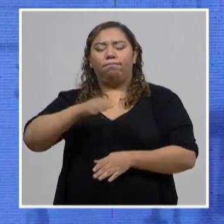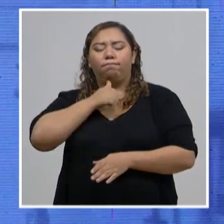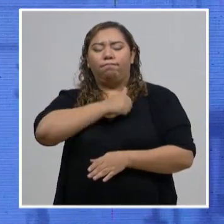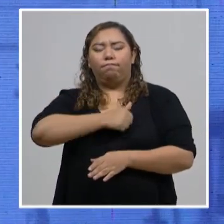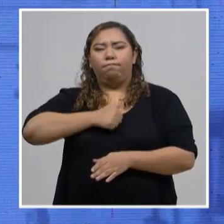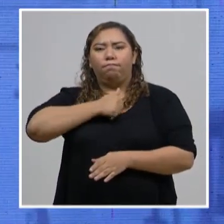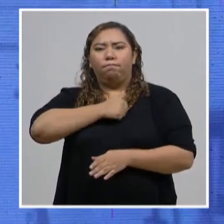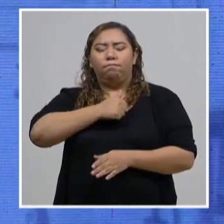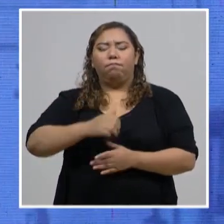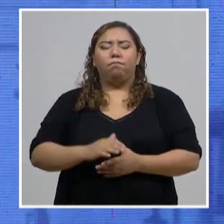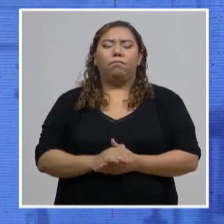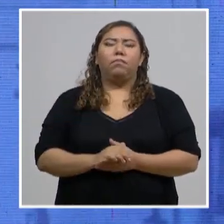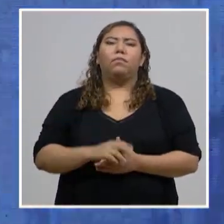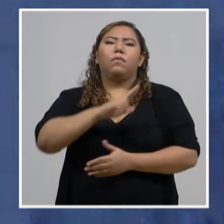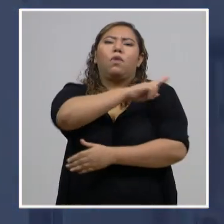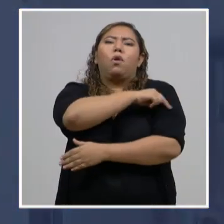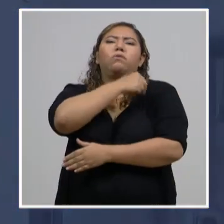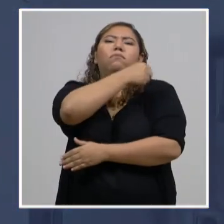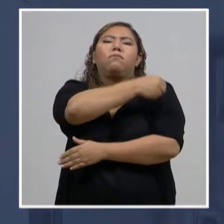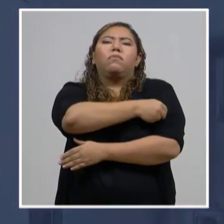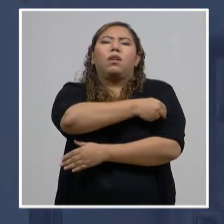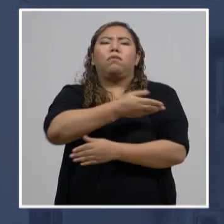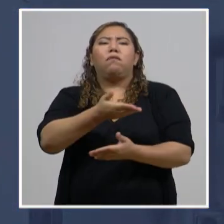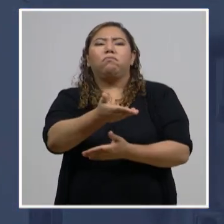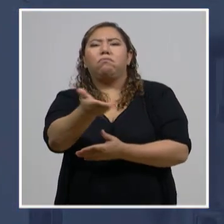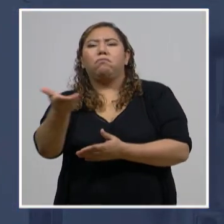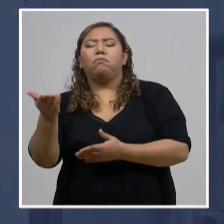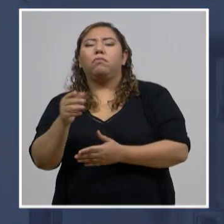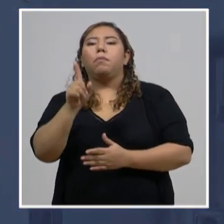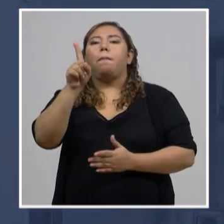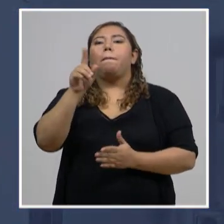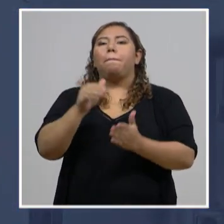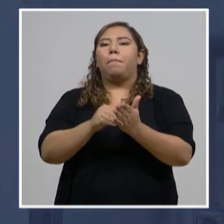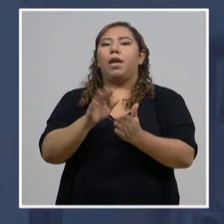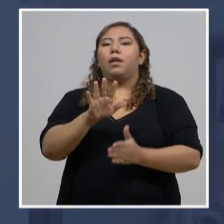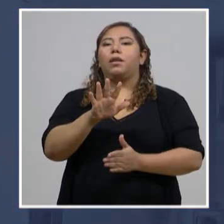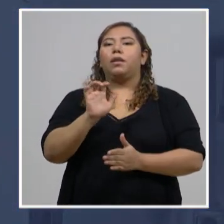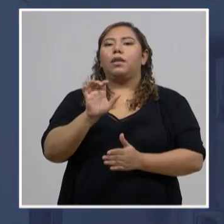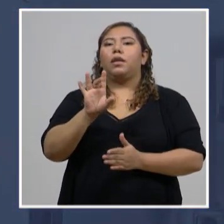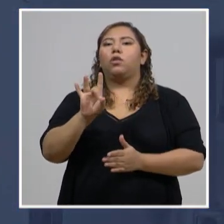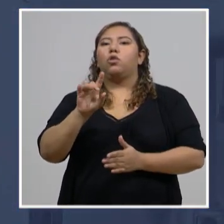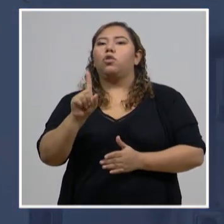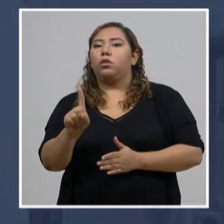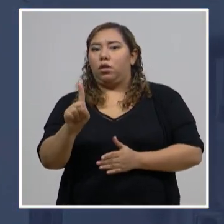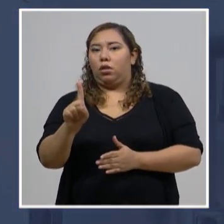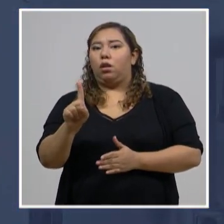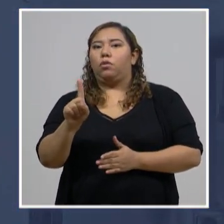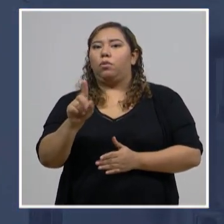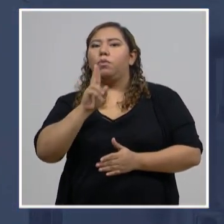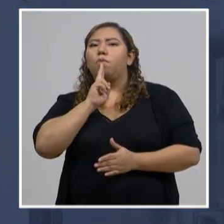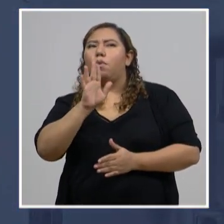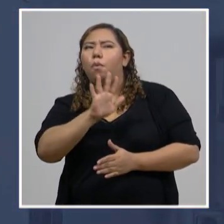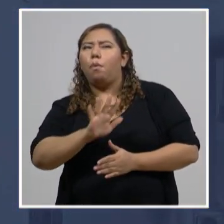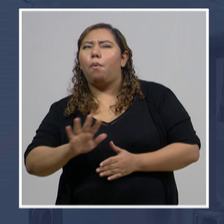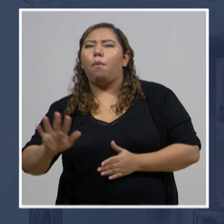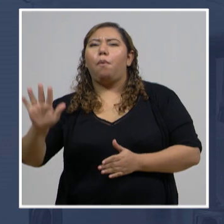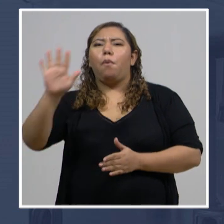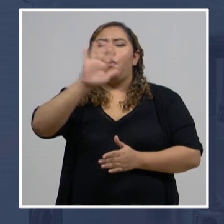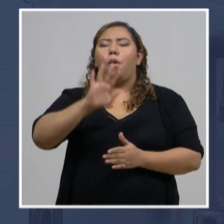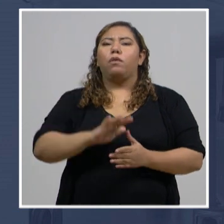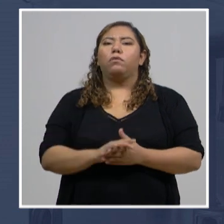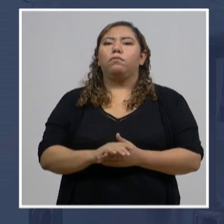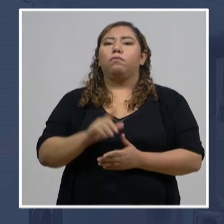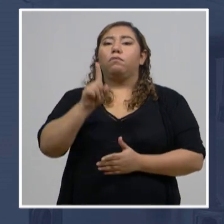cuanto a las personas hospitalizadas, 1,581 pacientes en todo el país, de los cuales